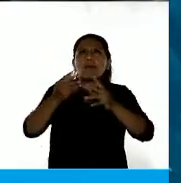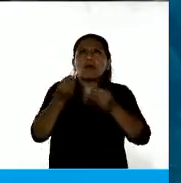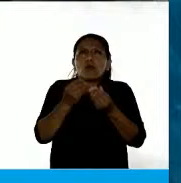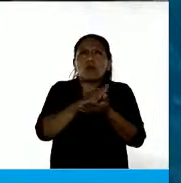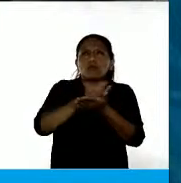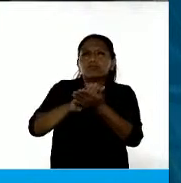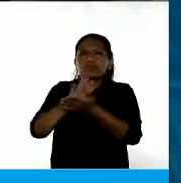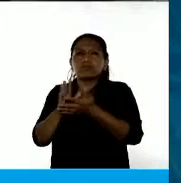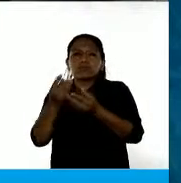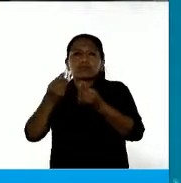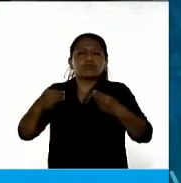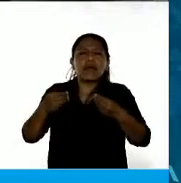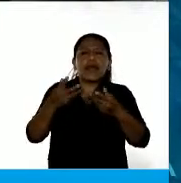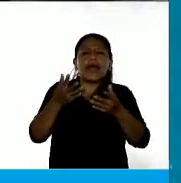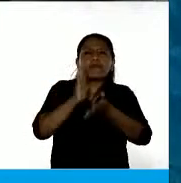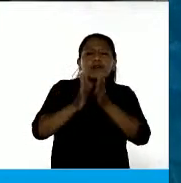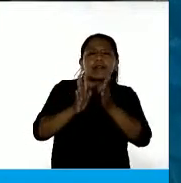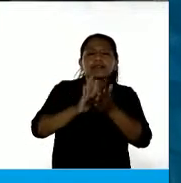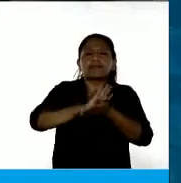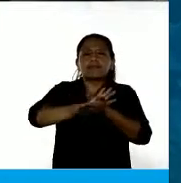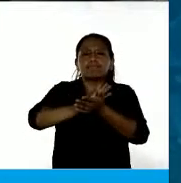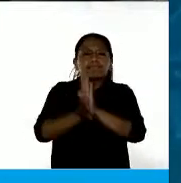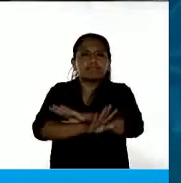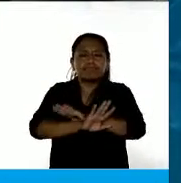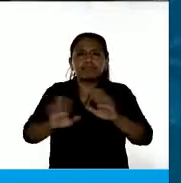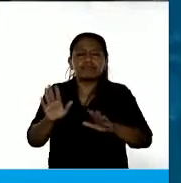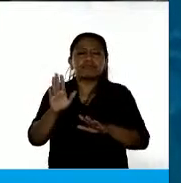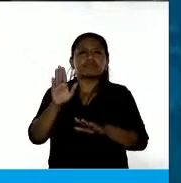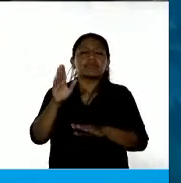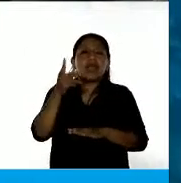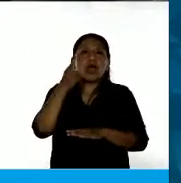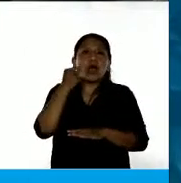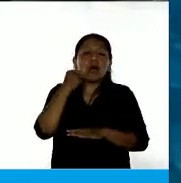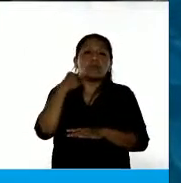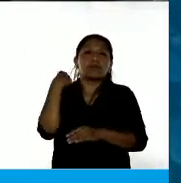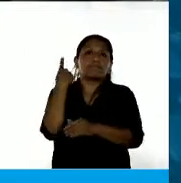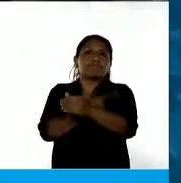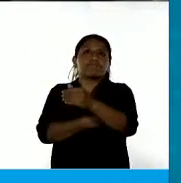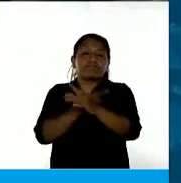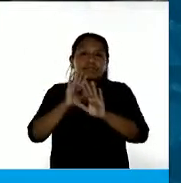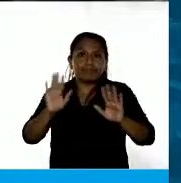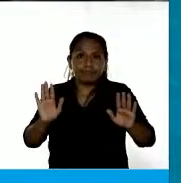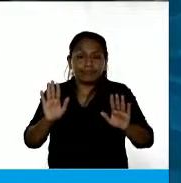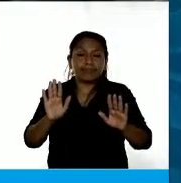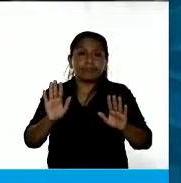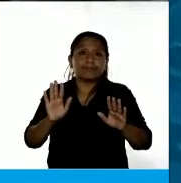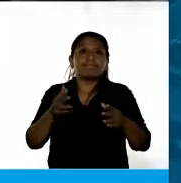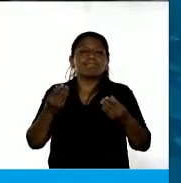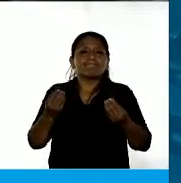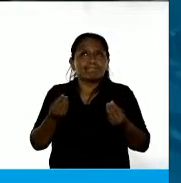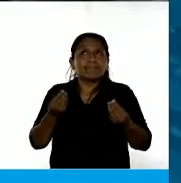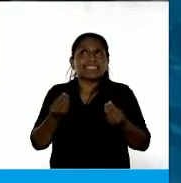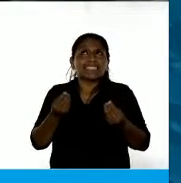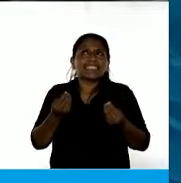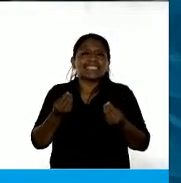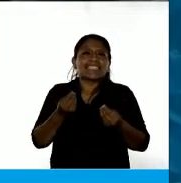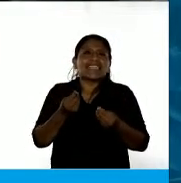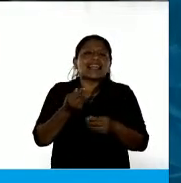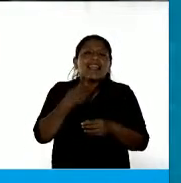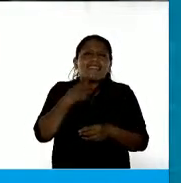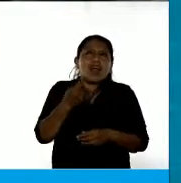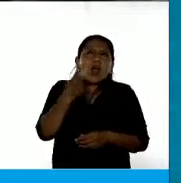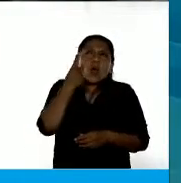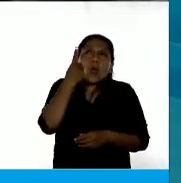erradicar las violencias machistas y es un día hacer el